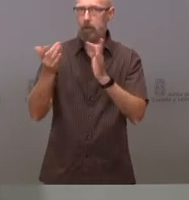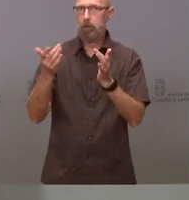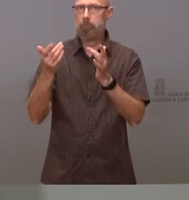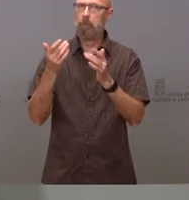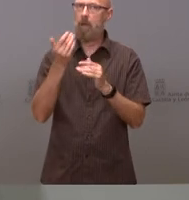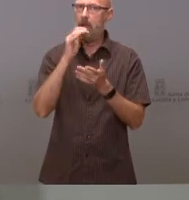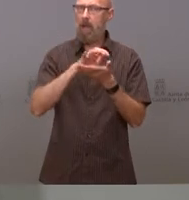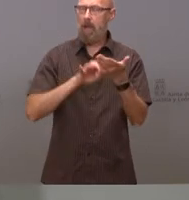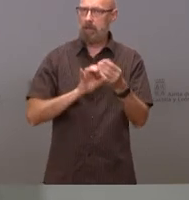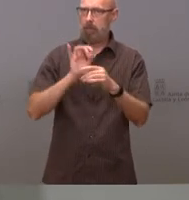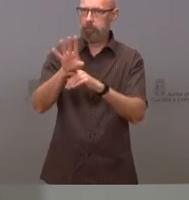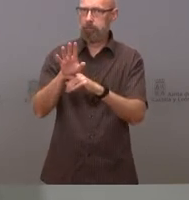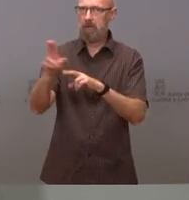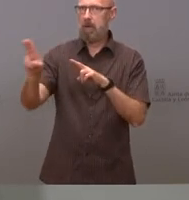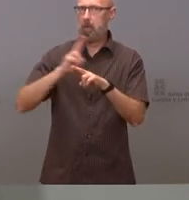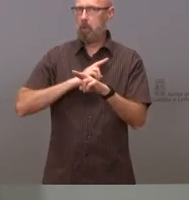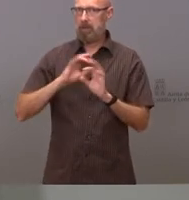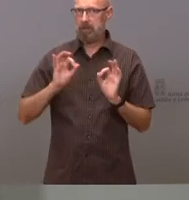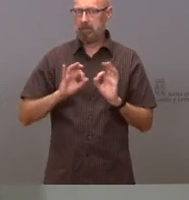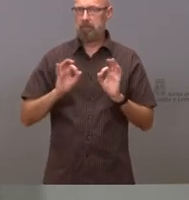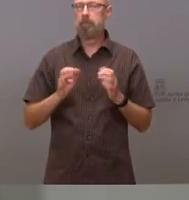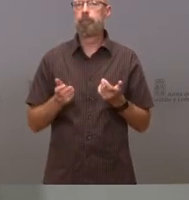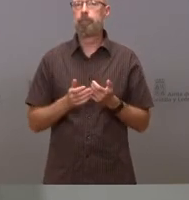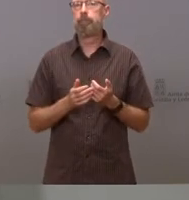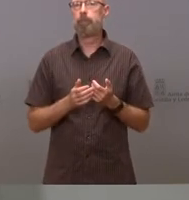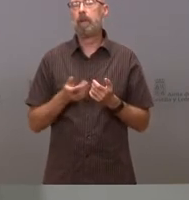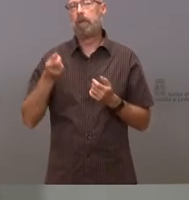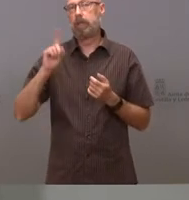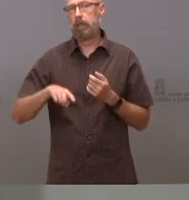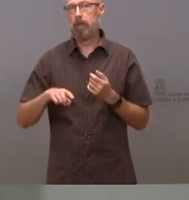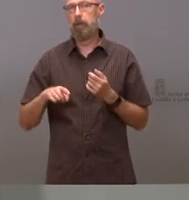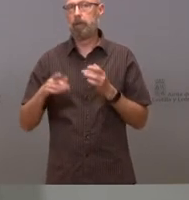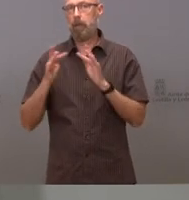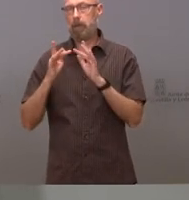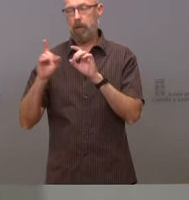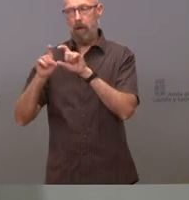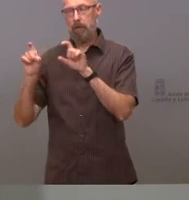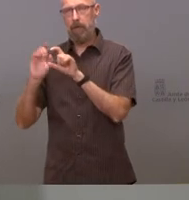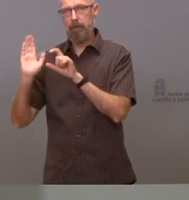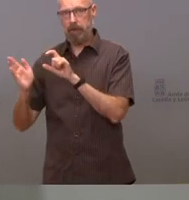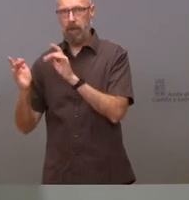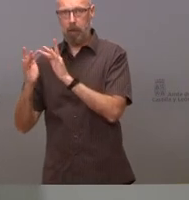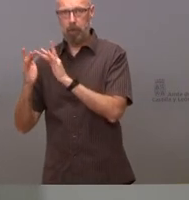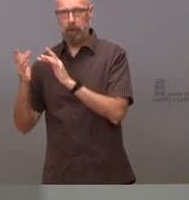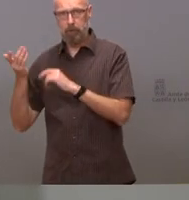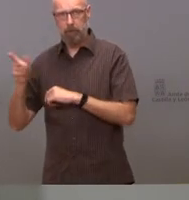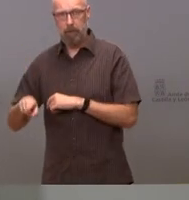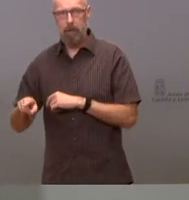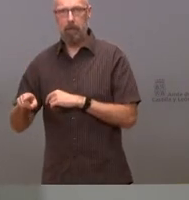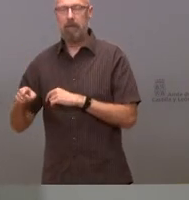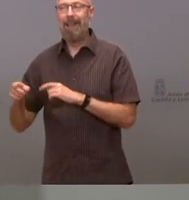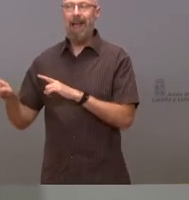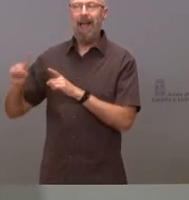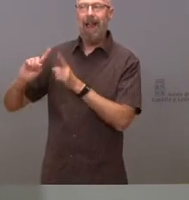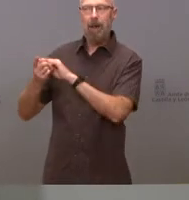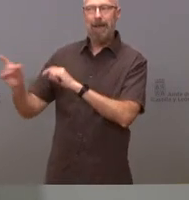que no hemos tenido respuesta como con la empresa afectada no ha sido en ningún caso al revés eso